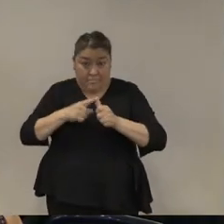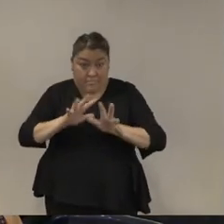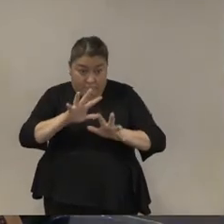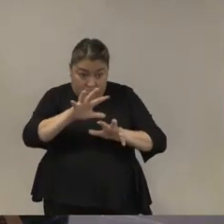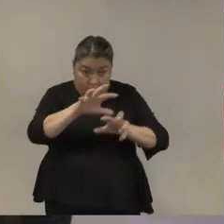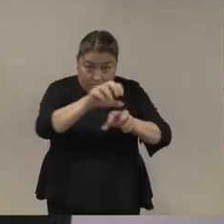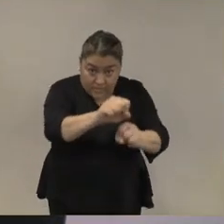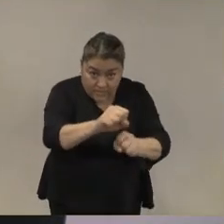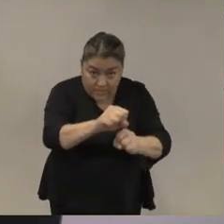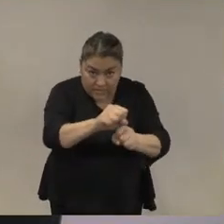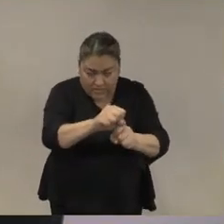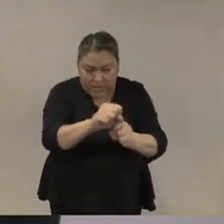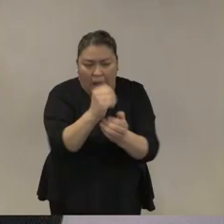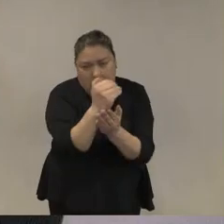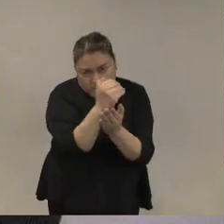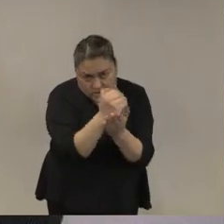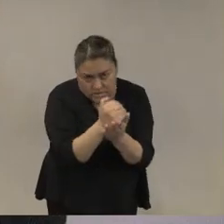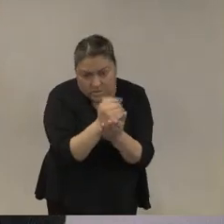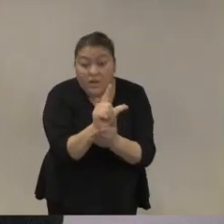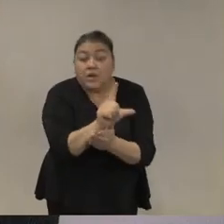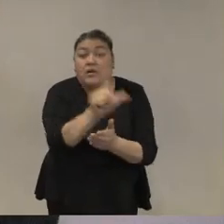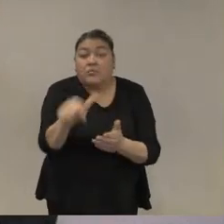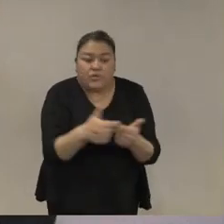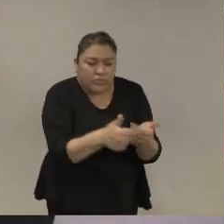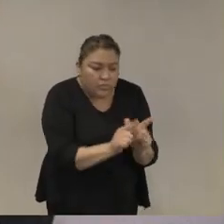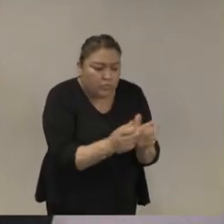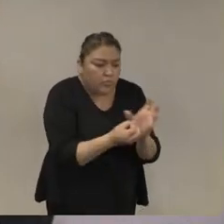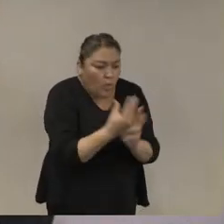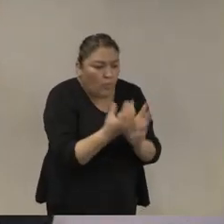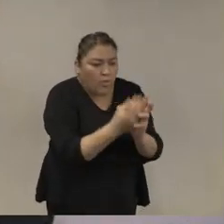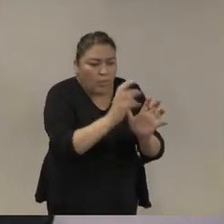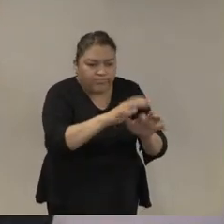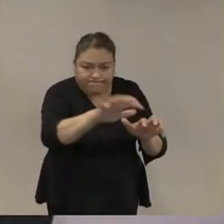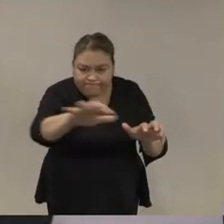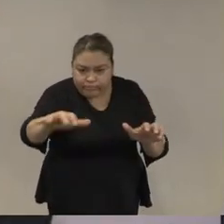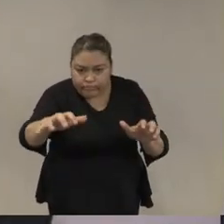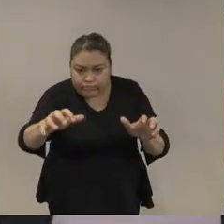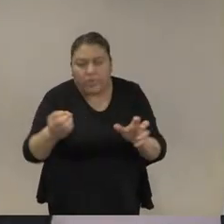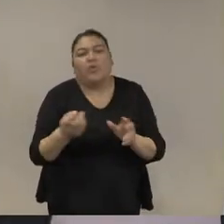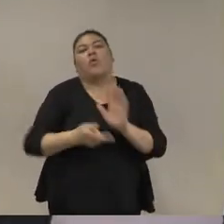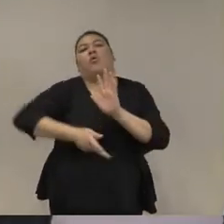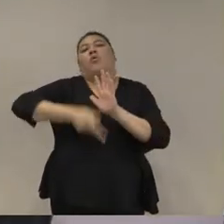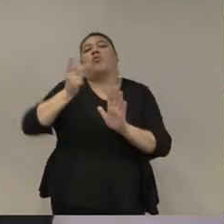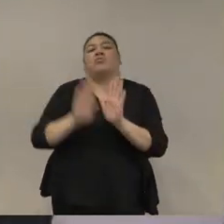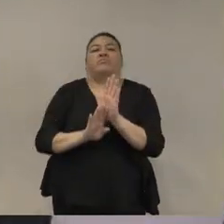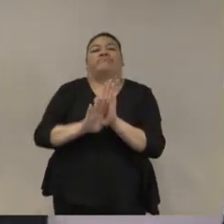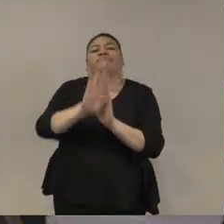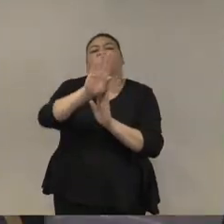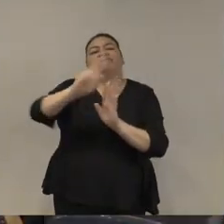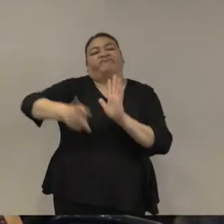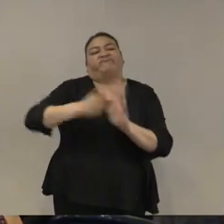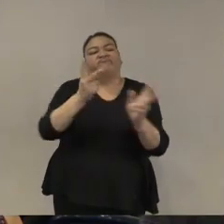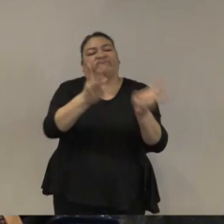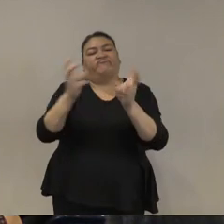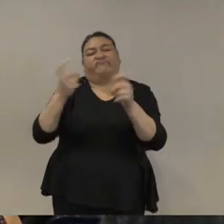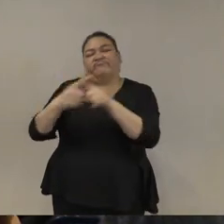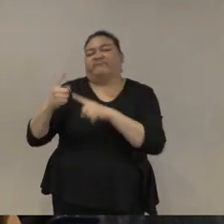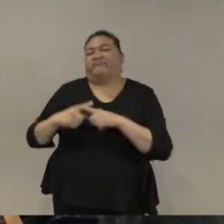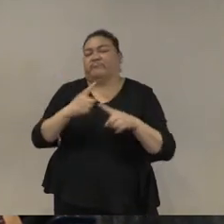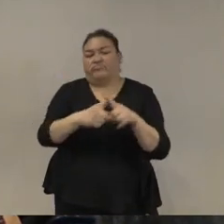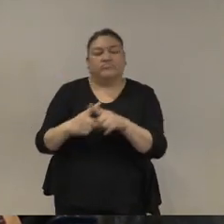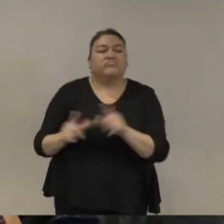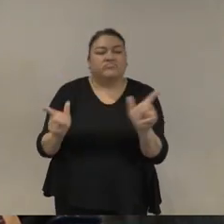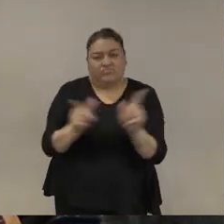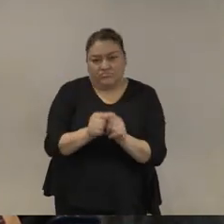en la continuidad de esas políticas en el tiempo muchas gracias por su atención muchas gracias